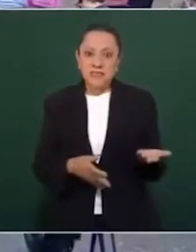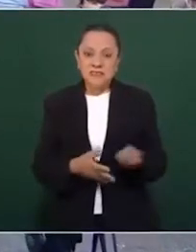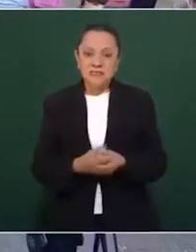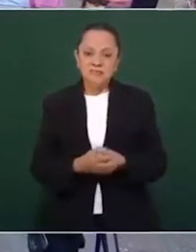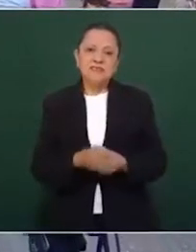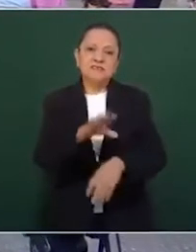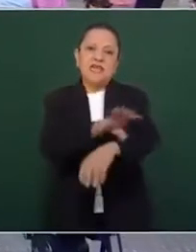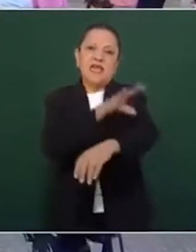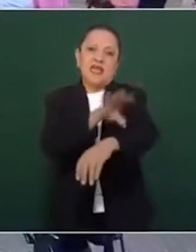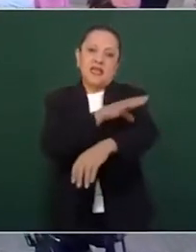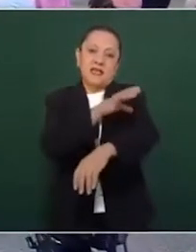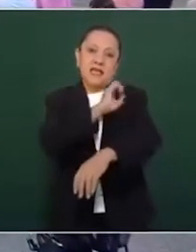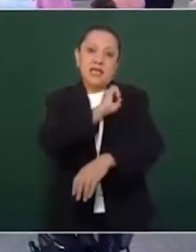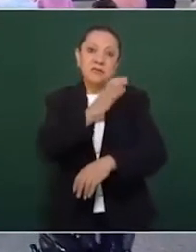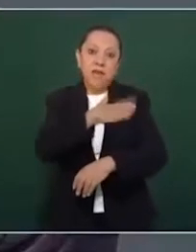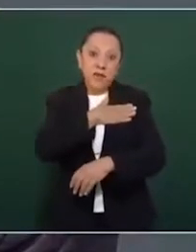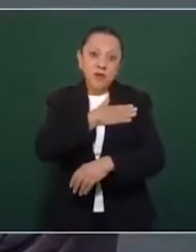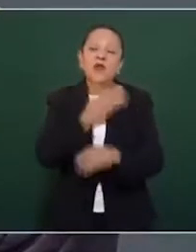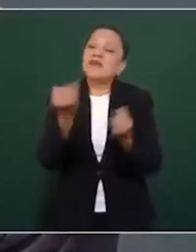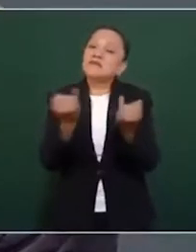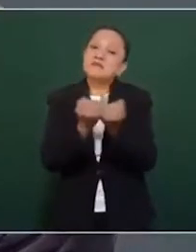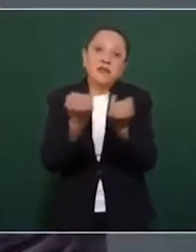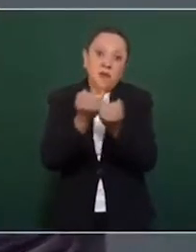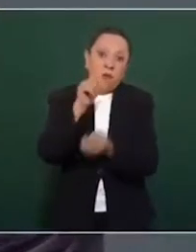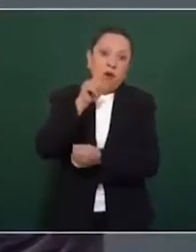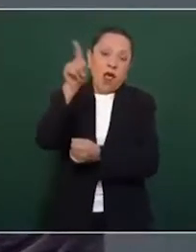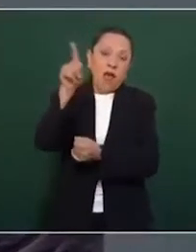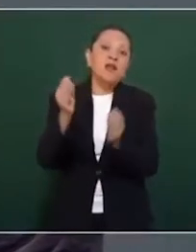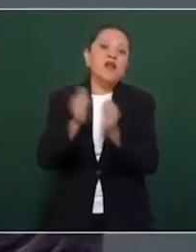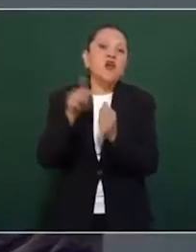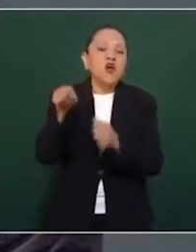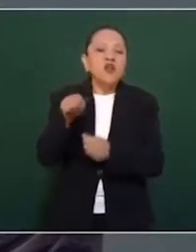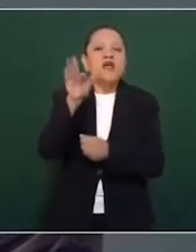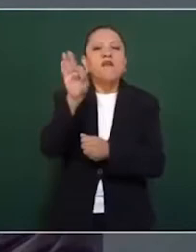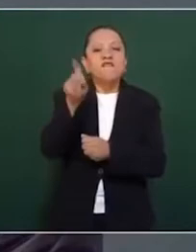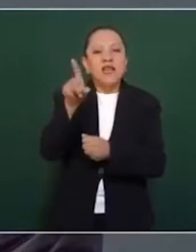Eléctricas Españolas, con Felipe Calderón.